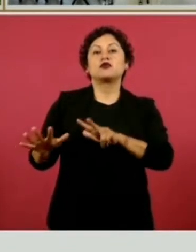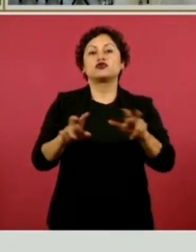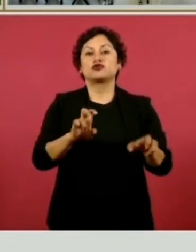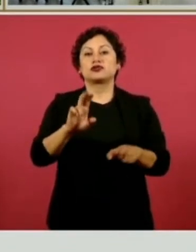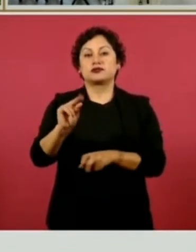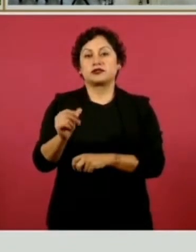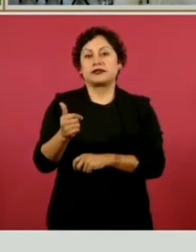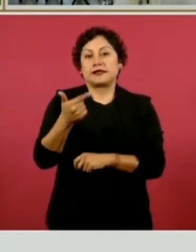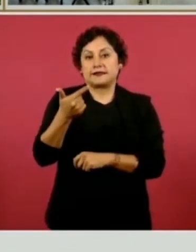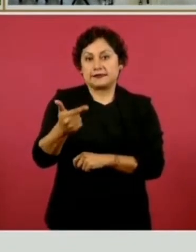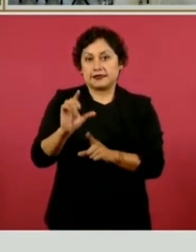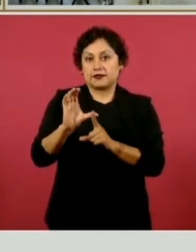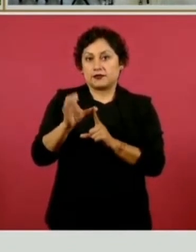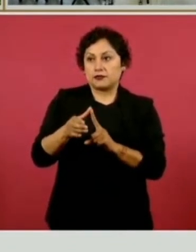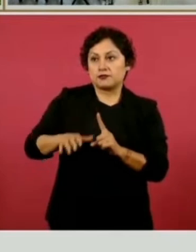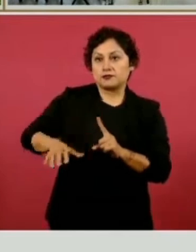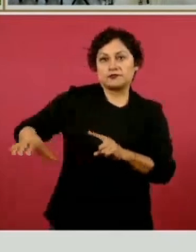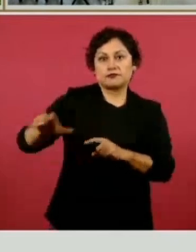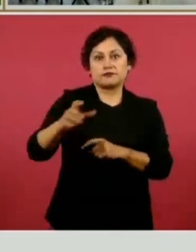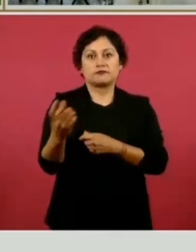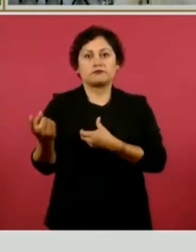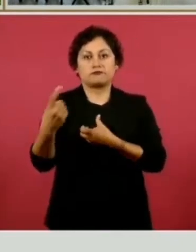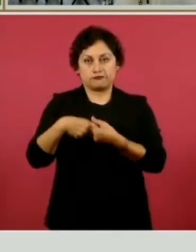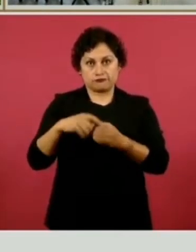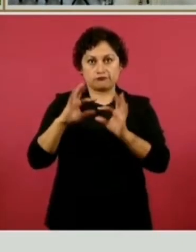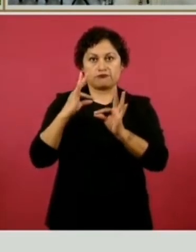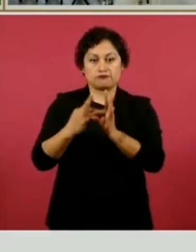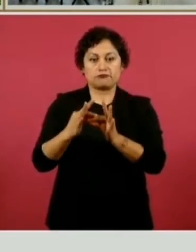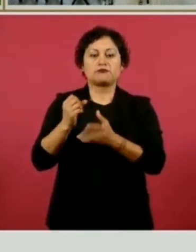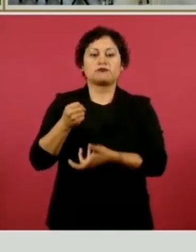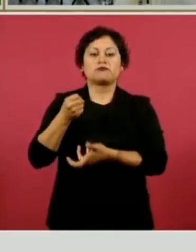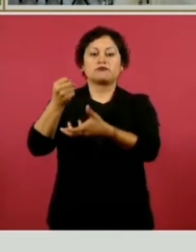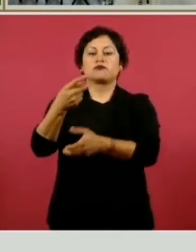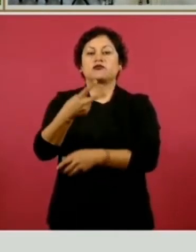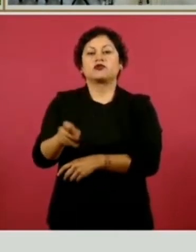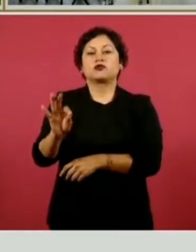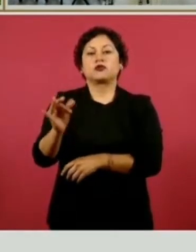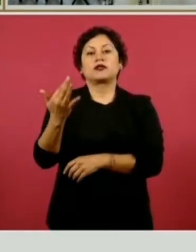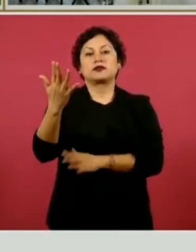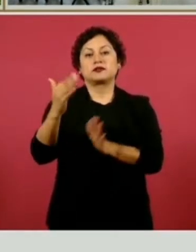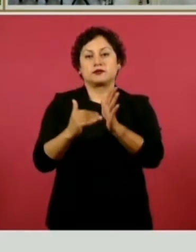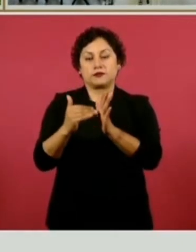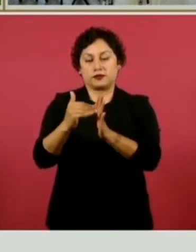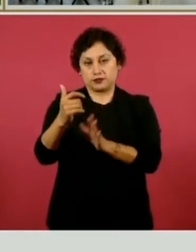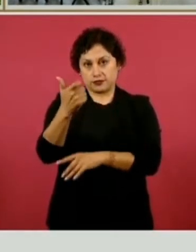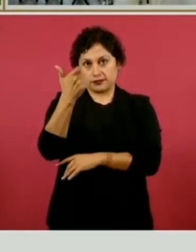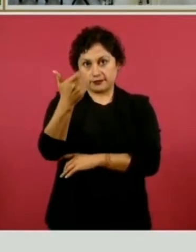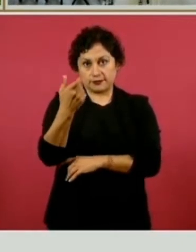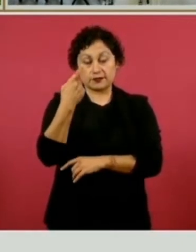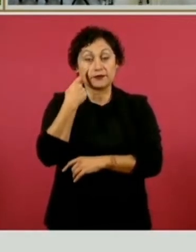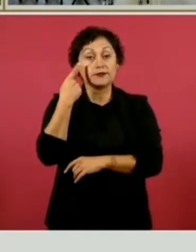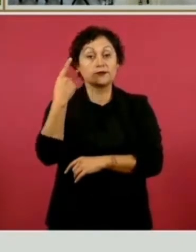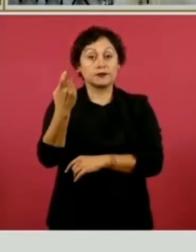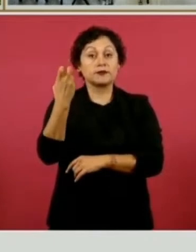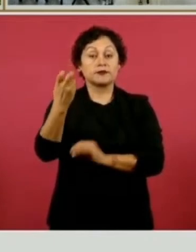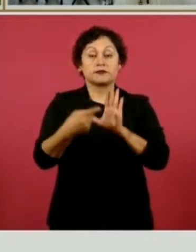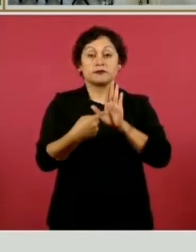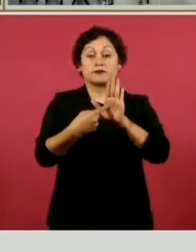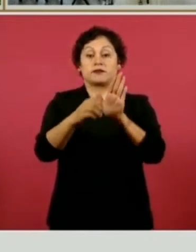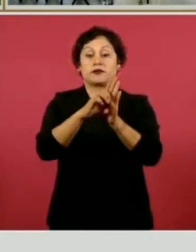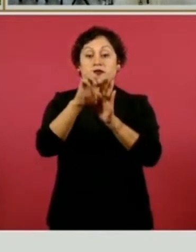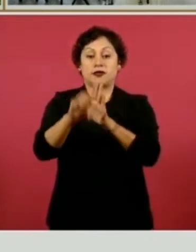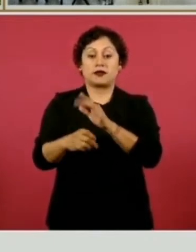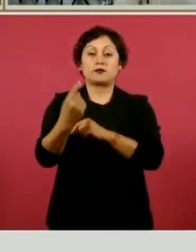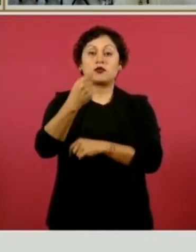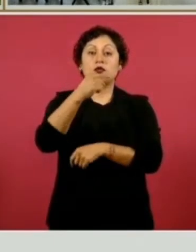ejerciendo recursos por un total de 245 millones de pesos. Y aquí traemos este caso muy particular, una